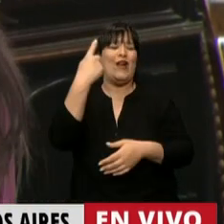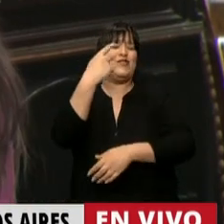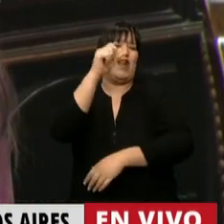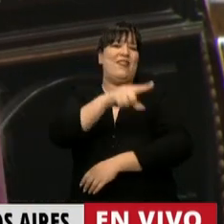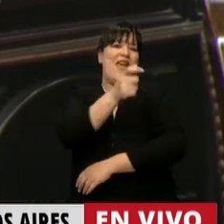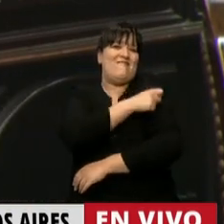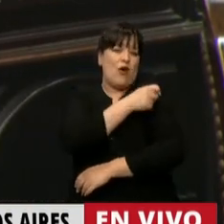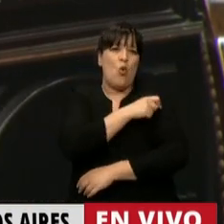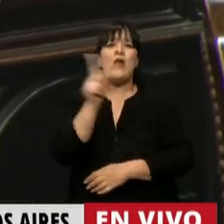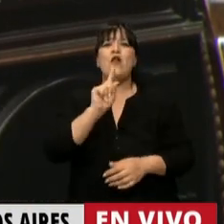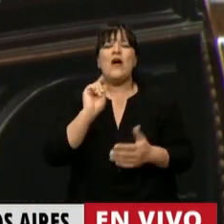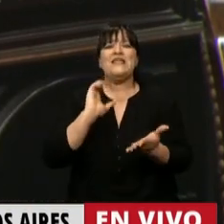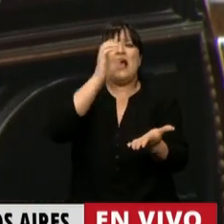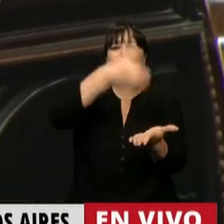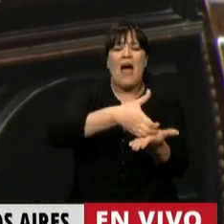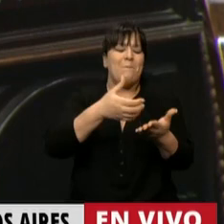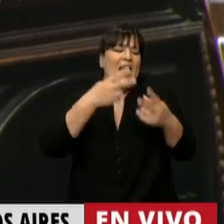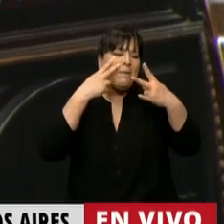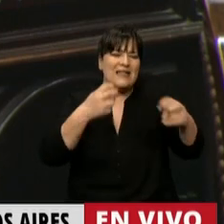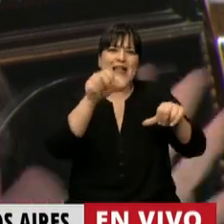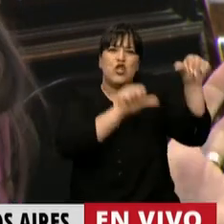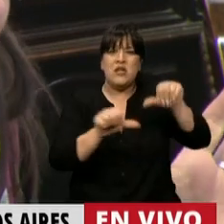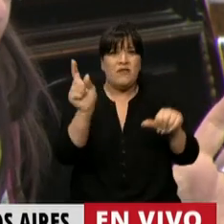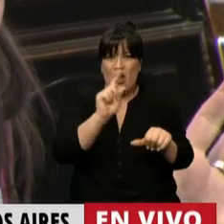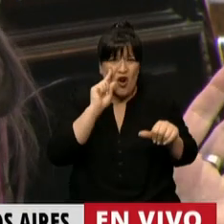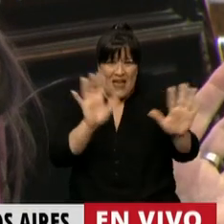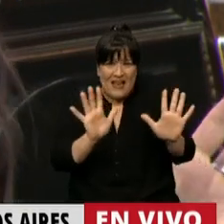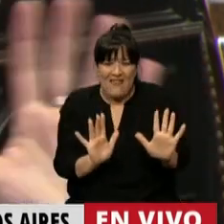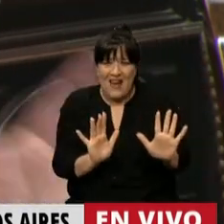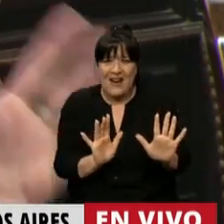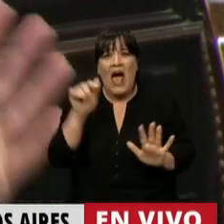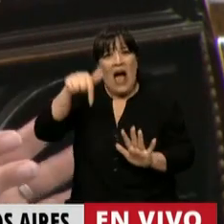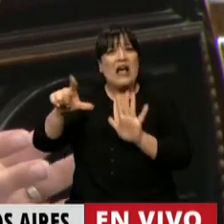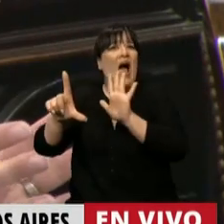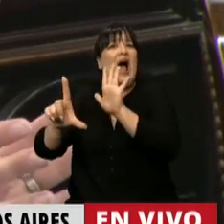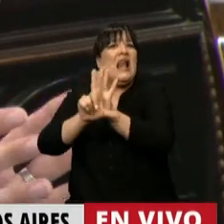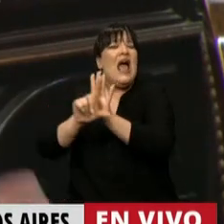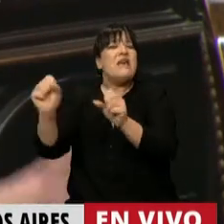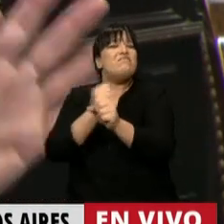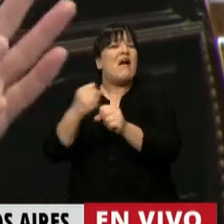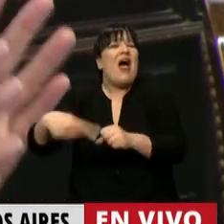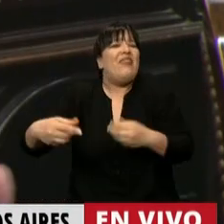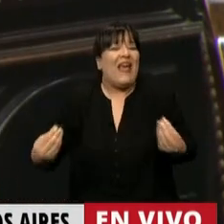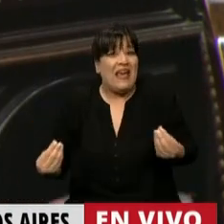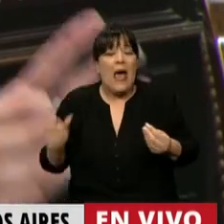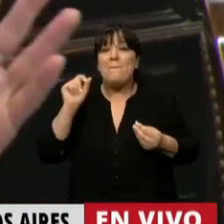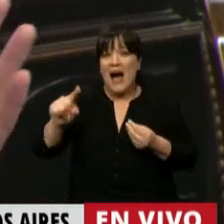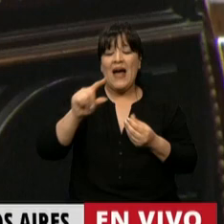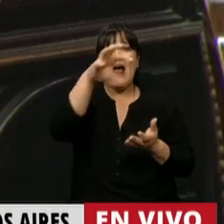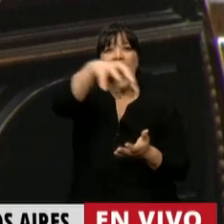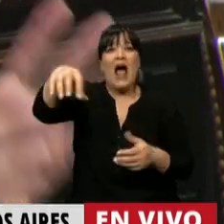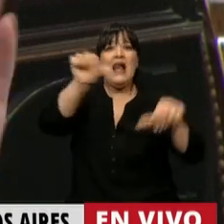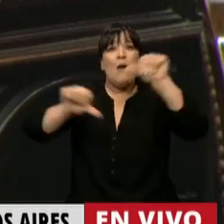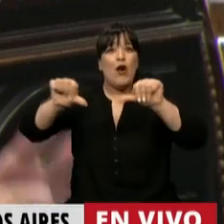de promoción ni de inversión para la investigación científica en la materia, no nada de esto. Lo que acá se está votando es que a los laboratorios